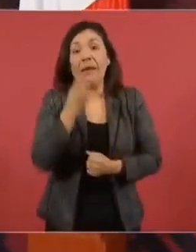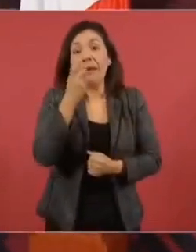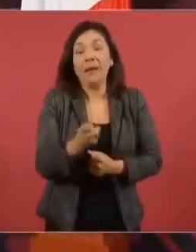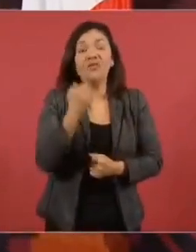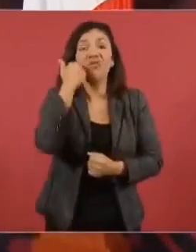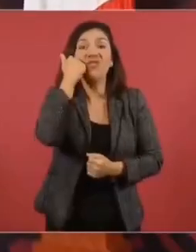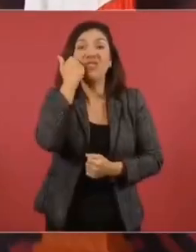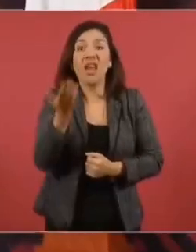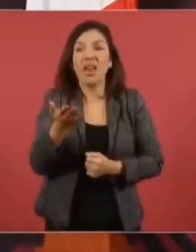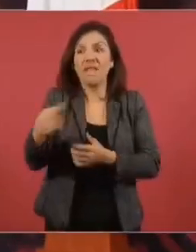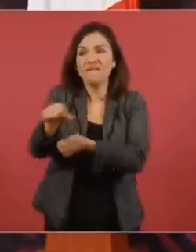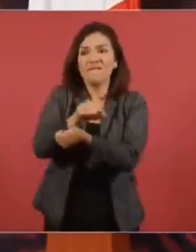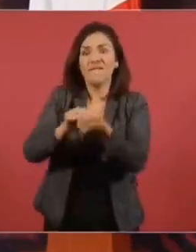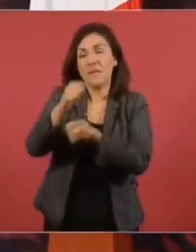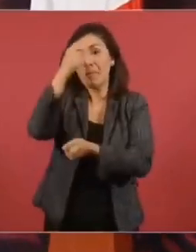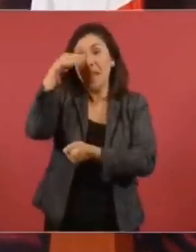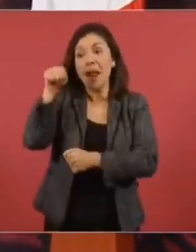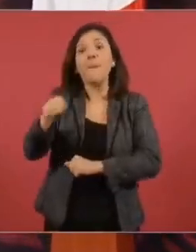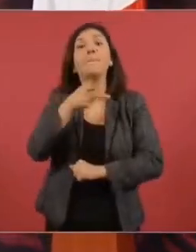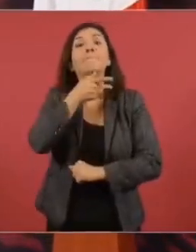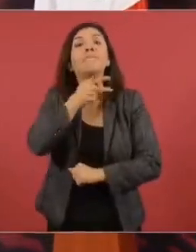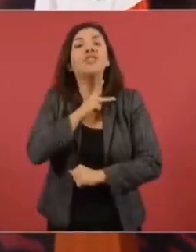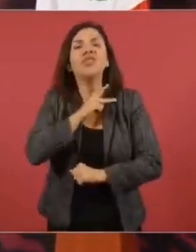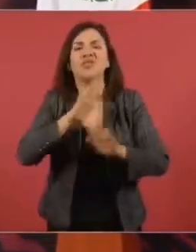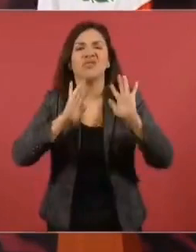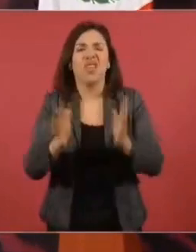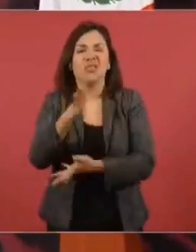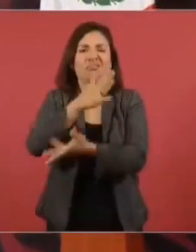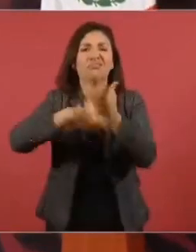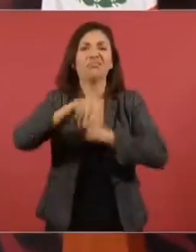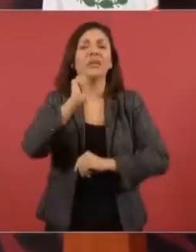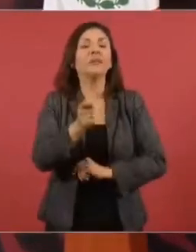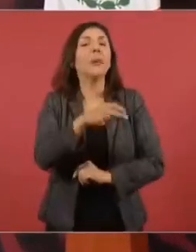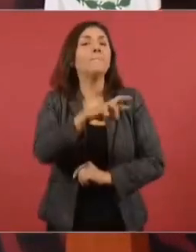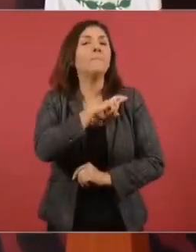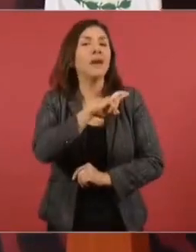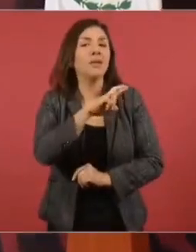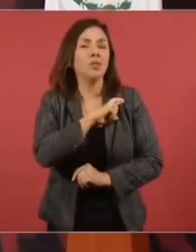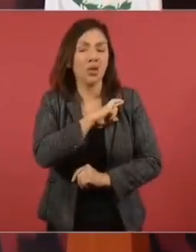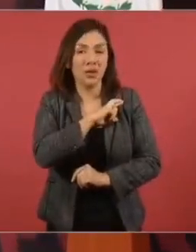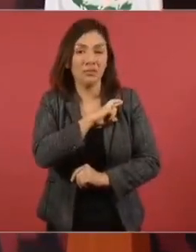propósito, la privatización de Pemex.